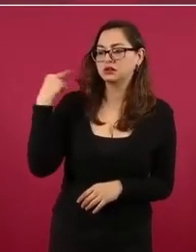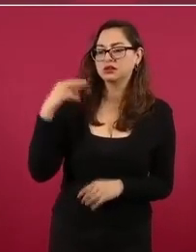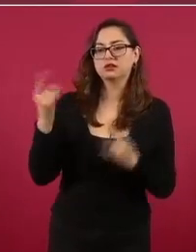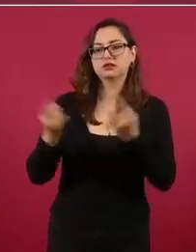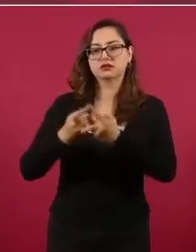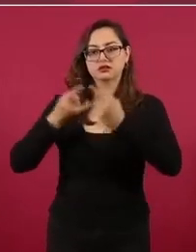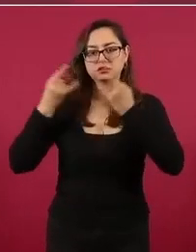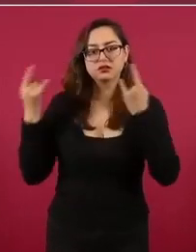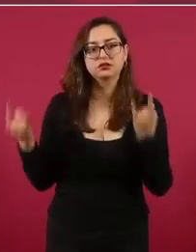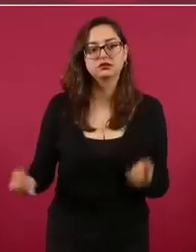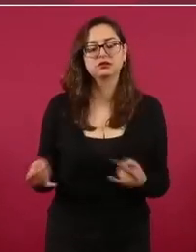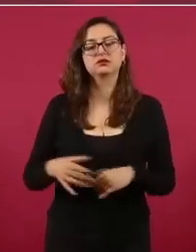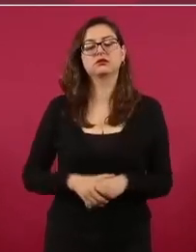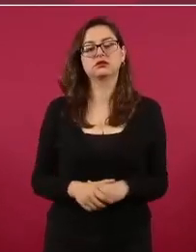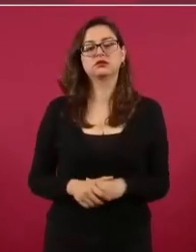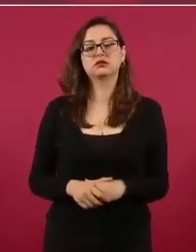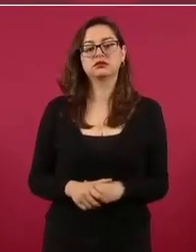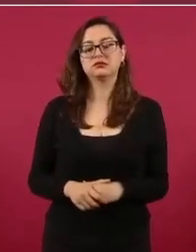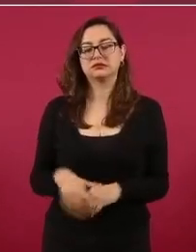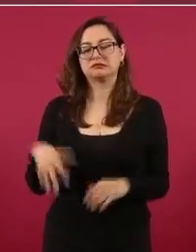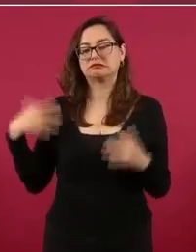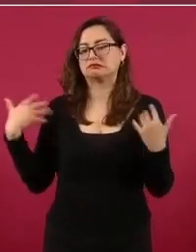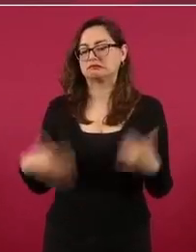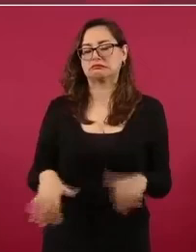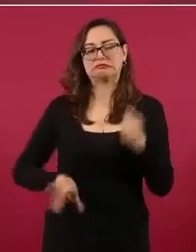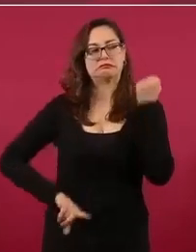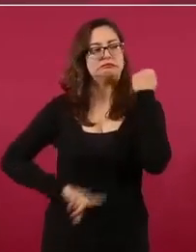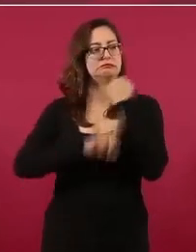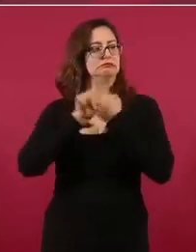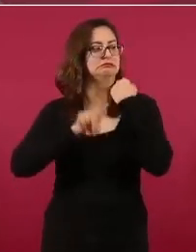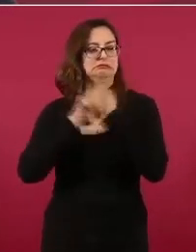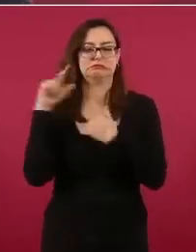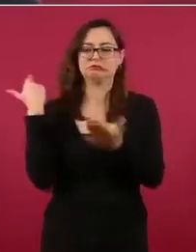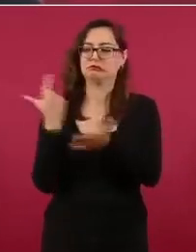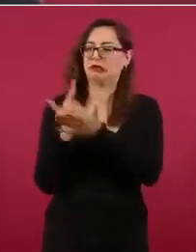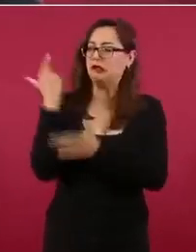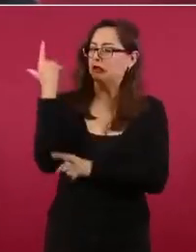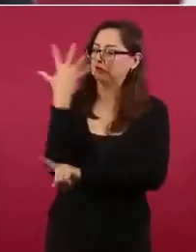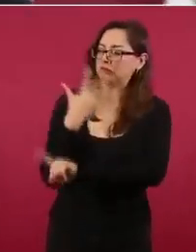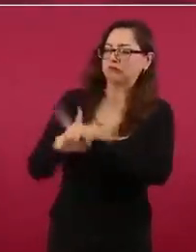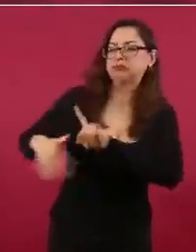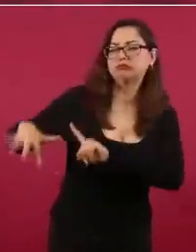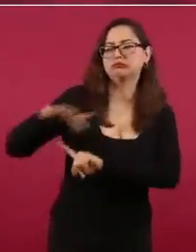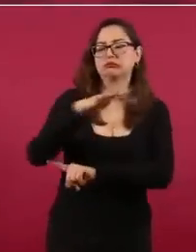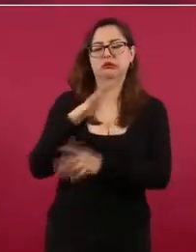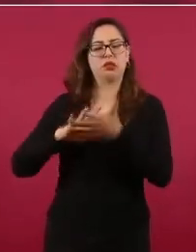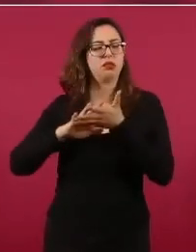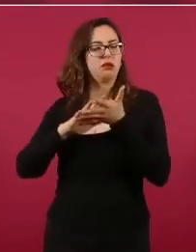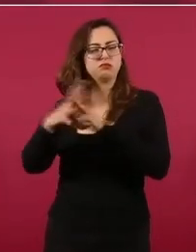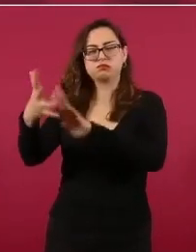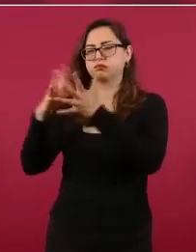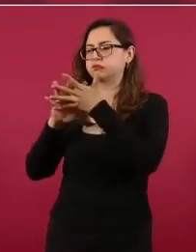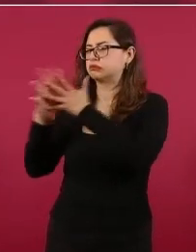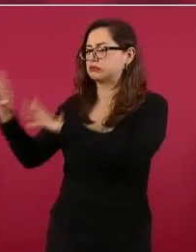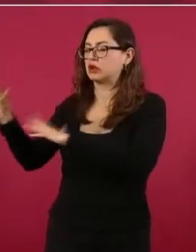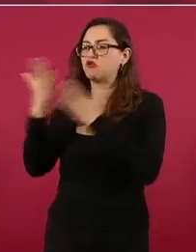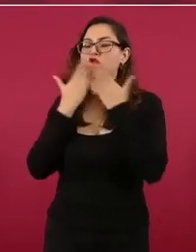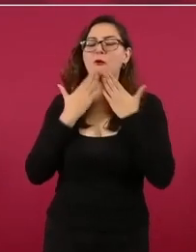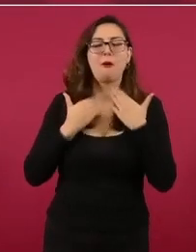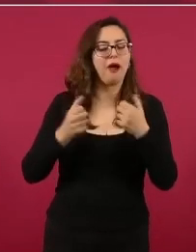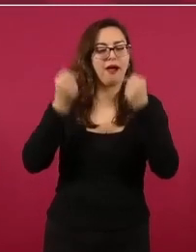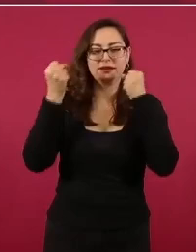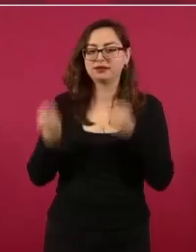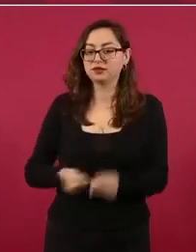teníamos un problema de inseguridad constante.